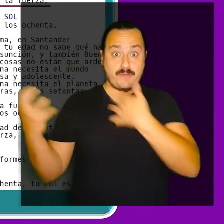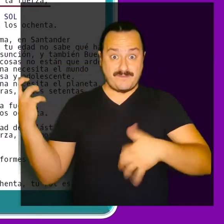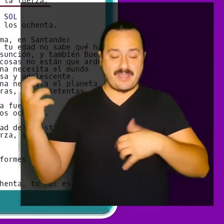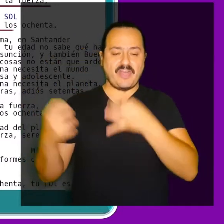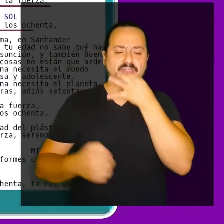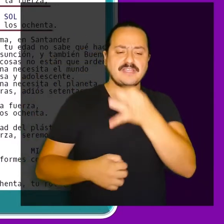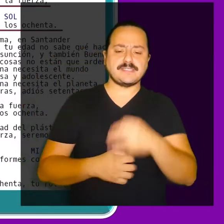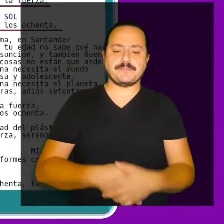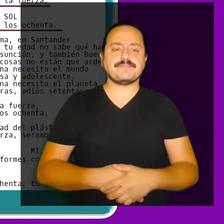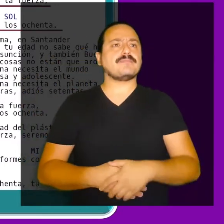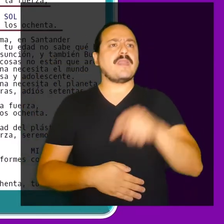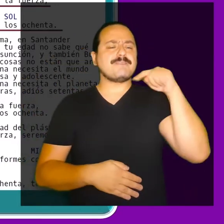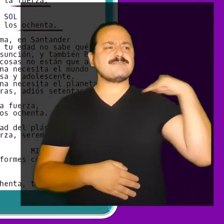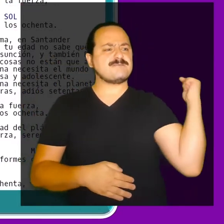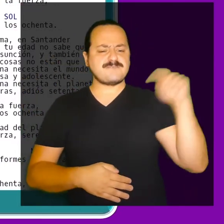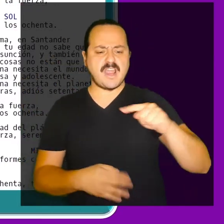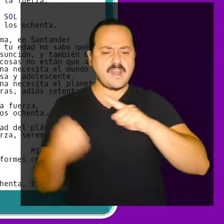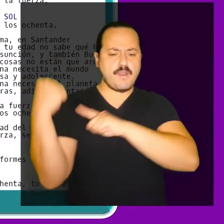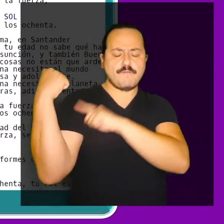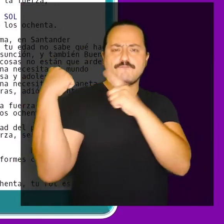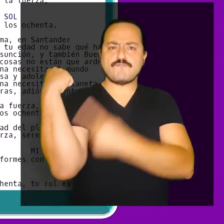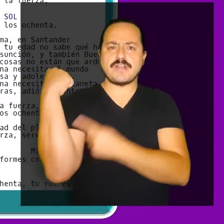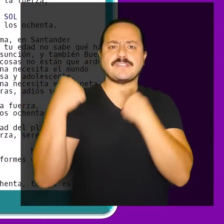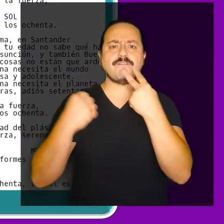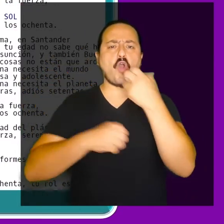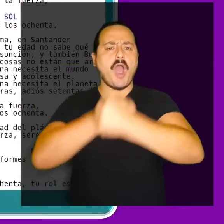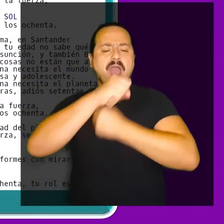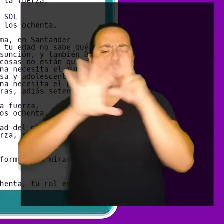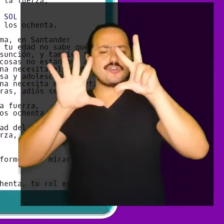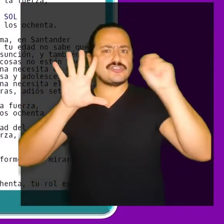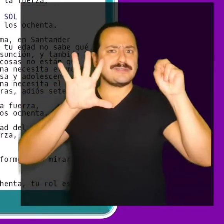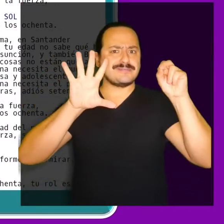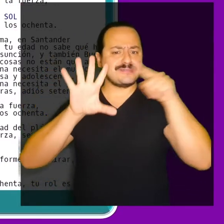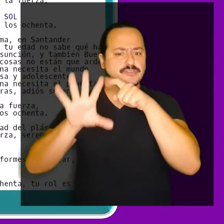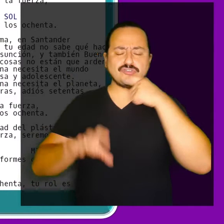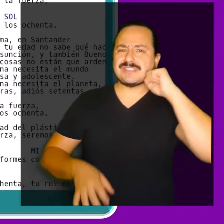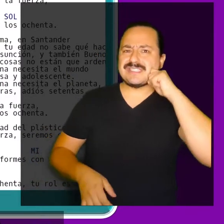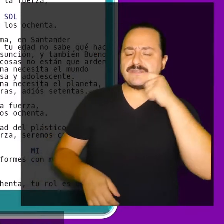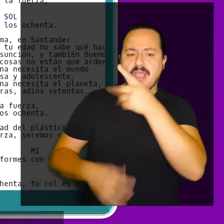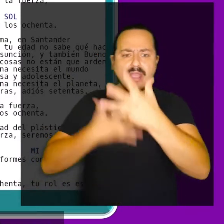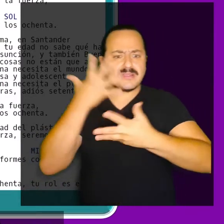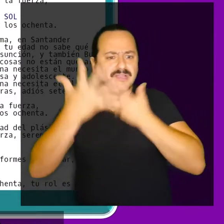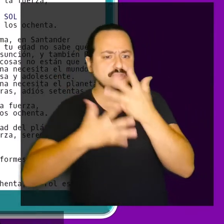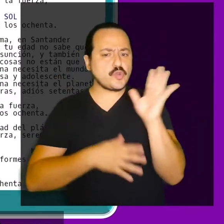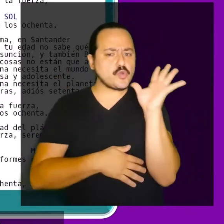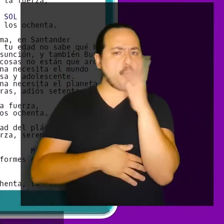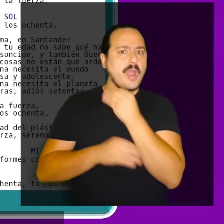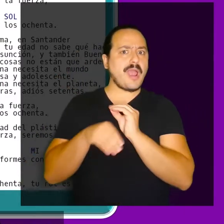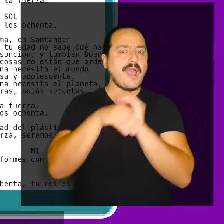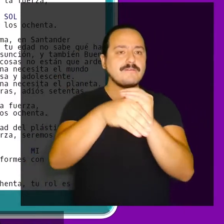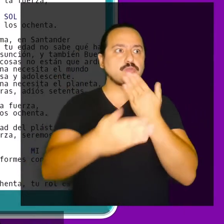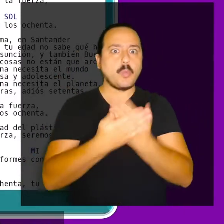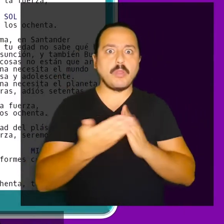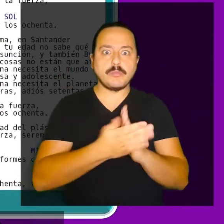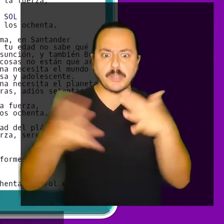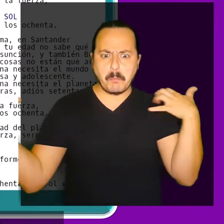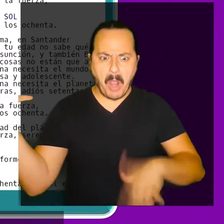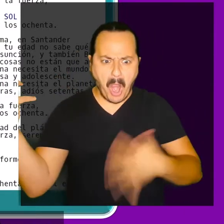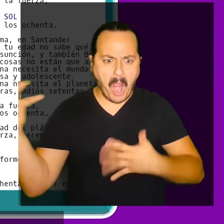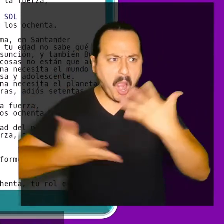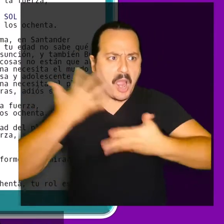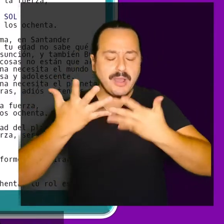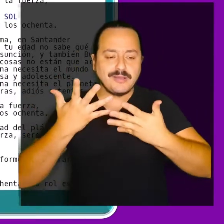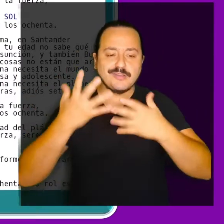fuerza, la voz de los 80. Por lo tanto, si es que no viene indicado en el cancionero, podemos marcar cada una de las partes que